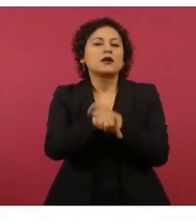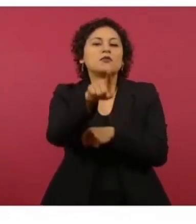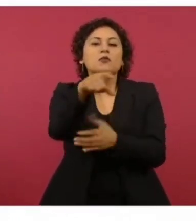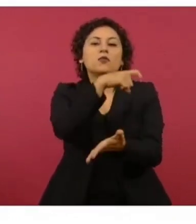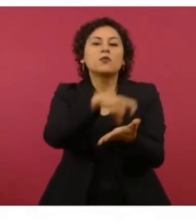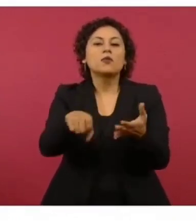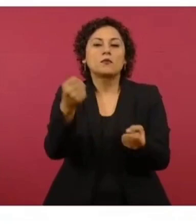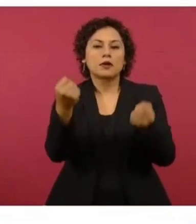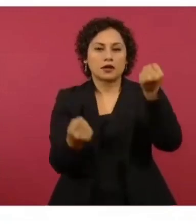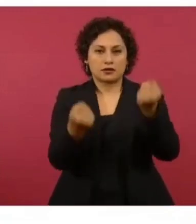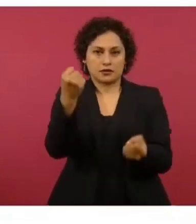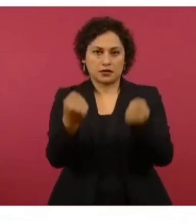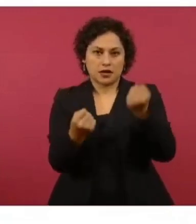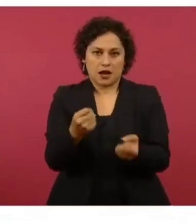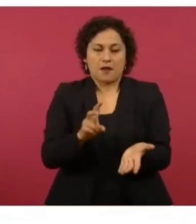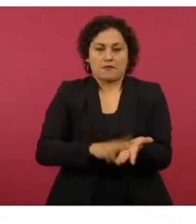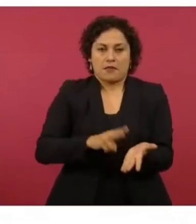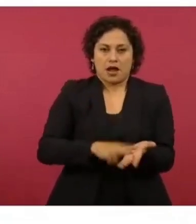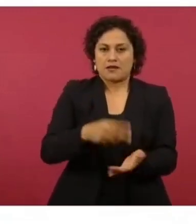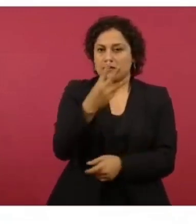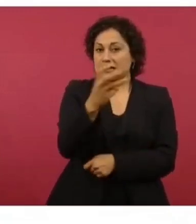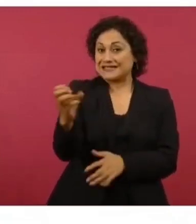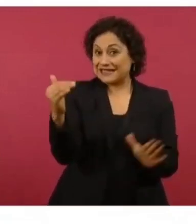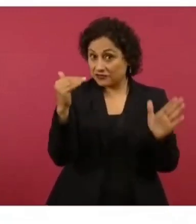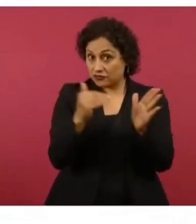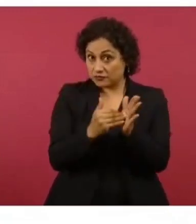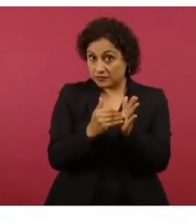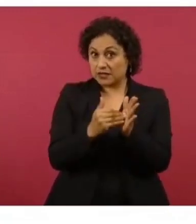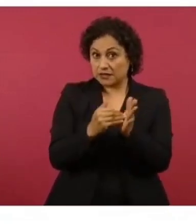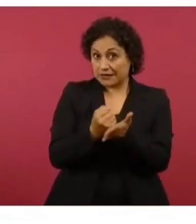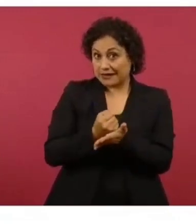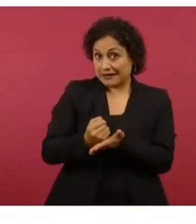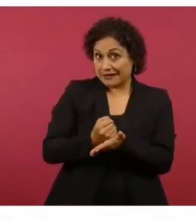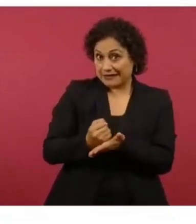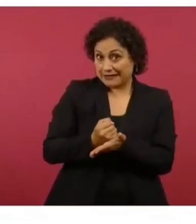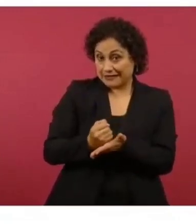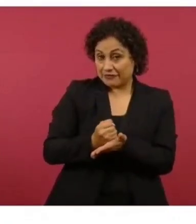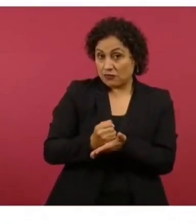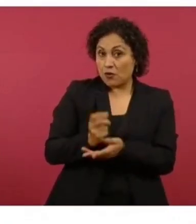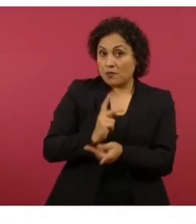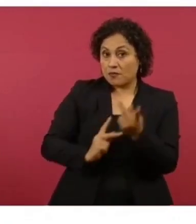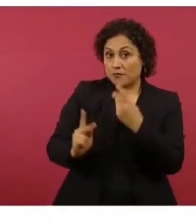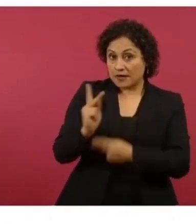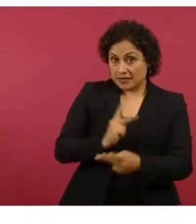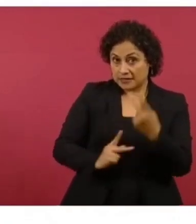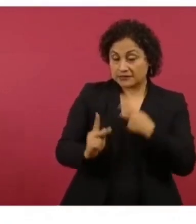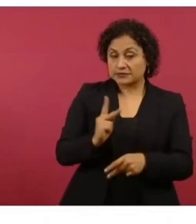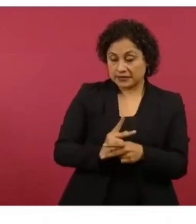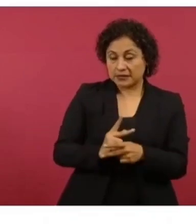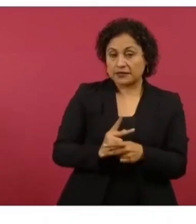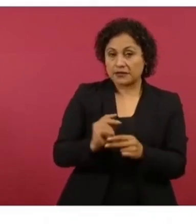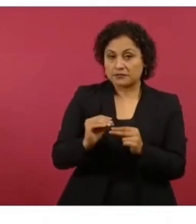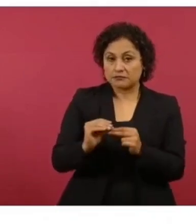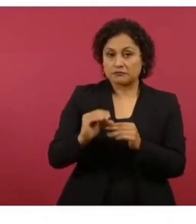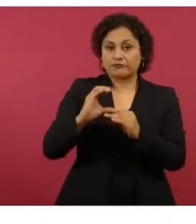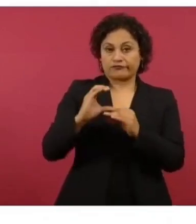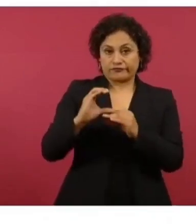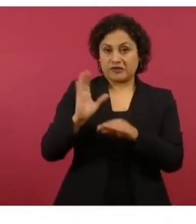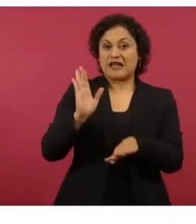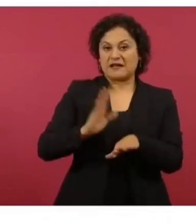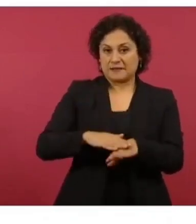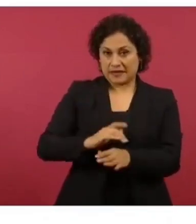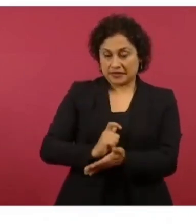a 300.000 pesos, estoy azul, pero lo sacaste a crédito, entonces terminaste pagándole al banco